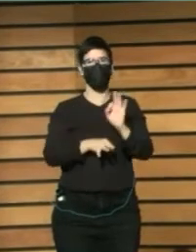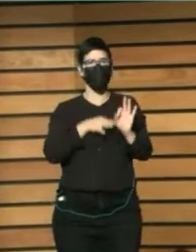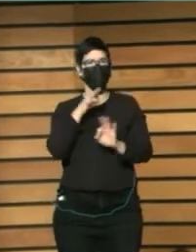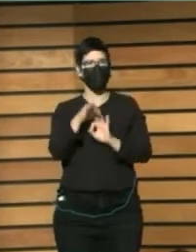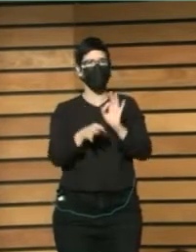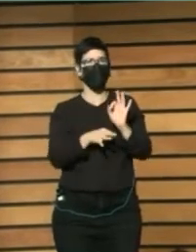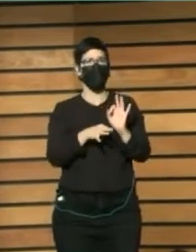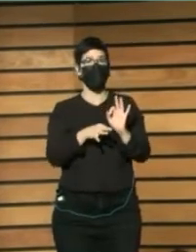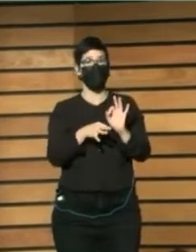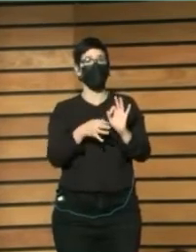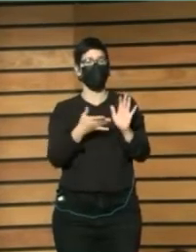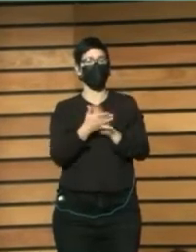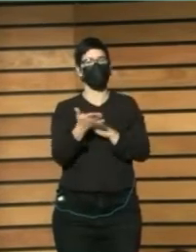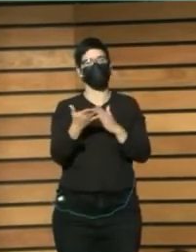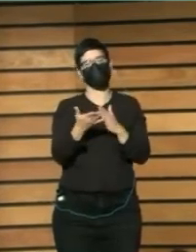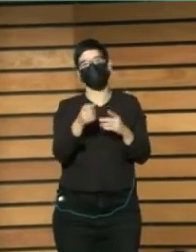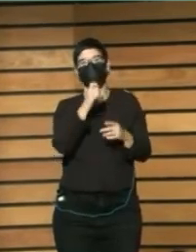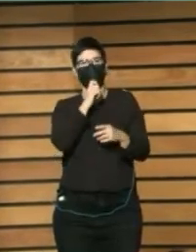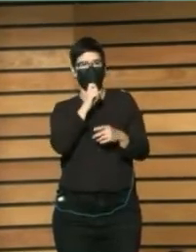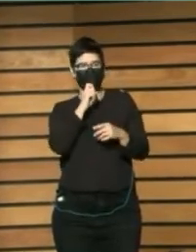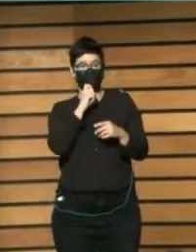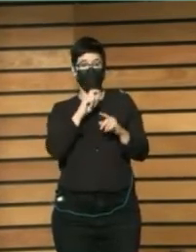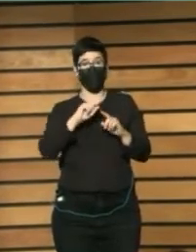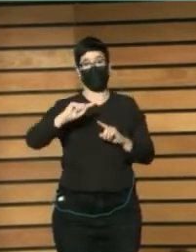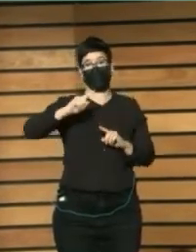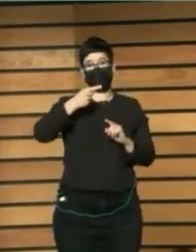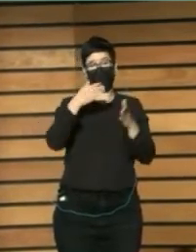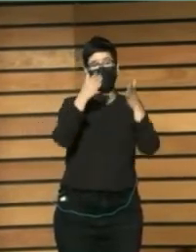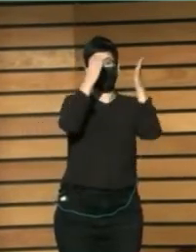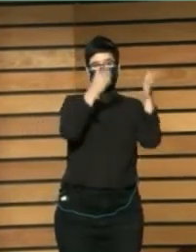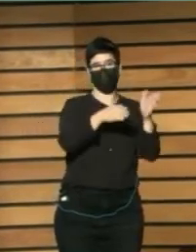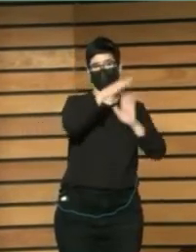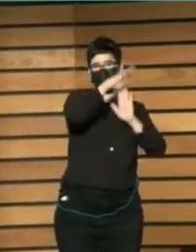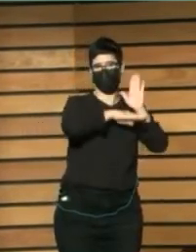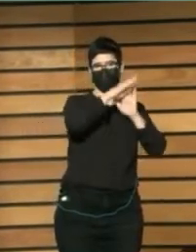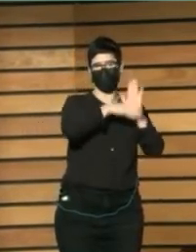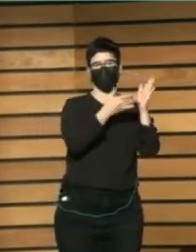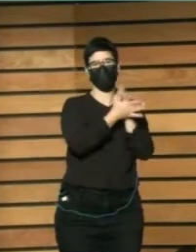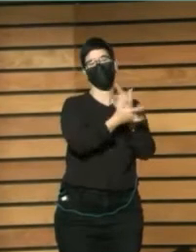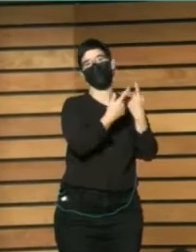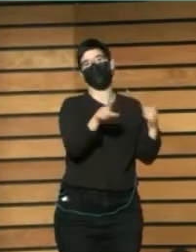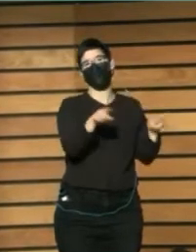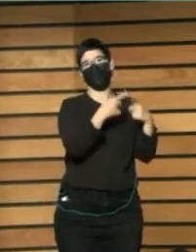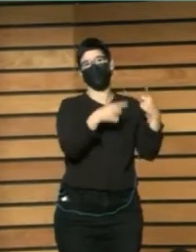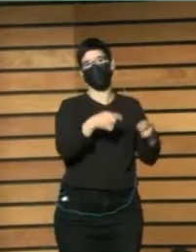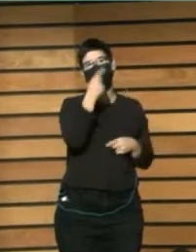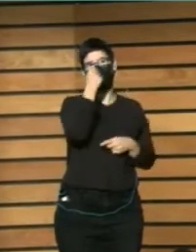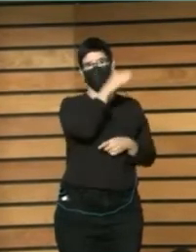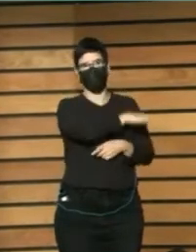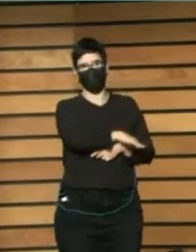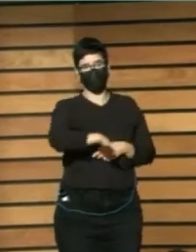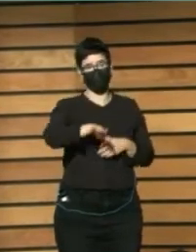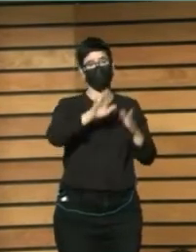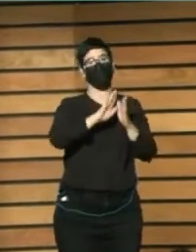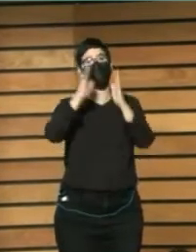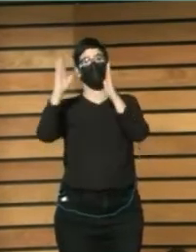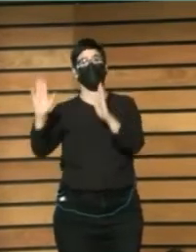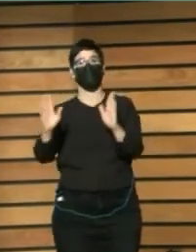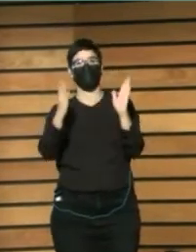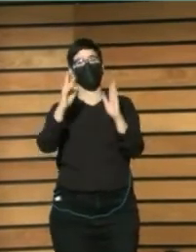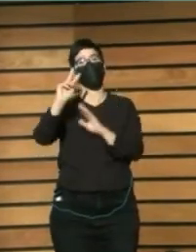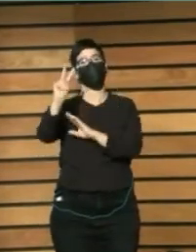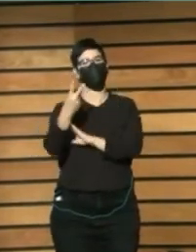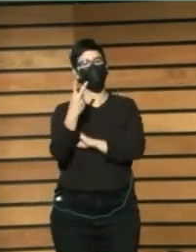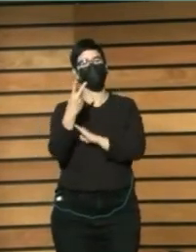La primera parte Del programa Estaba dedicado A canciones infantiles Y la segunda parte Se dedicaba A canciones